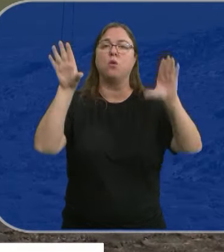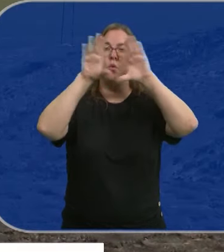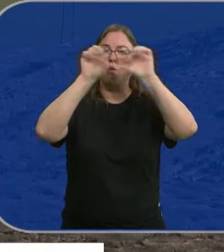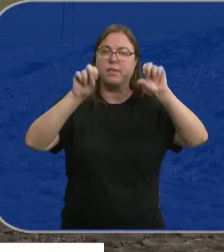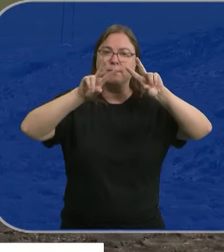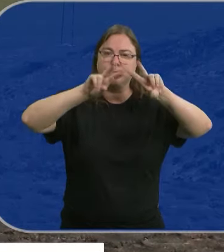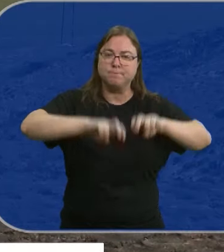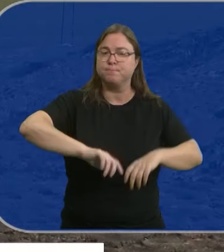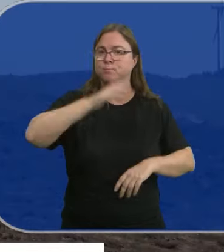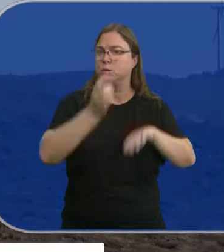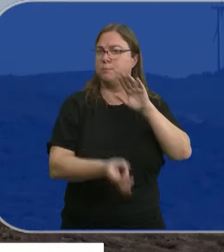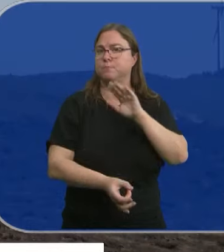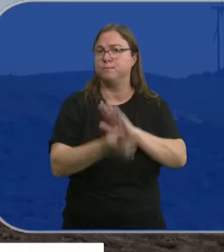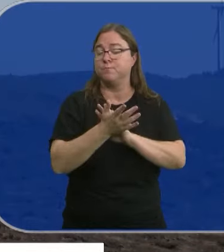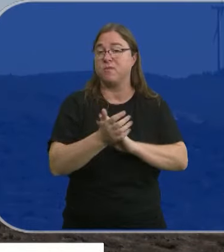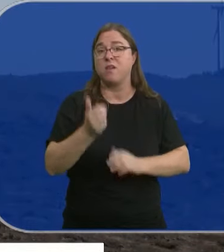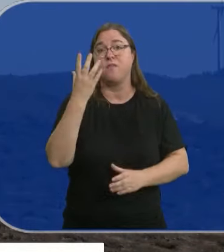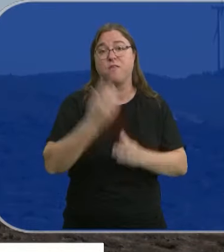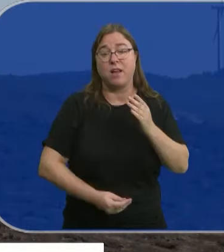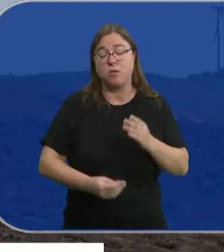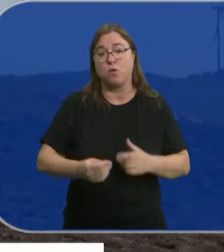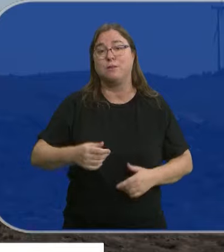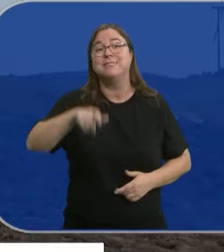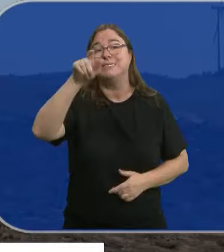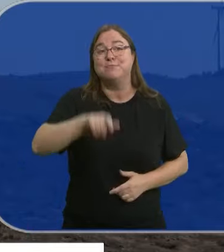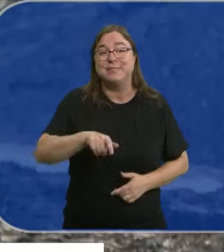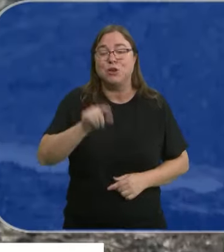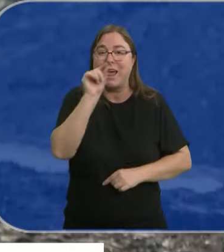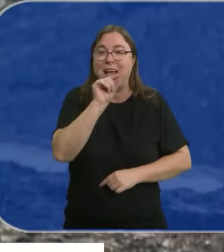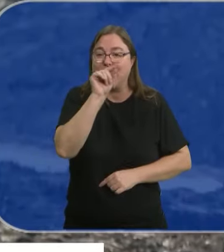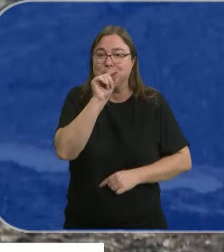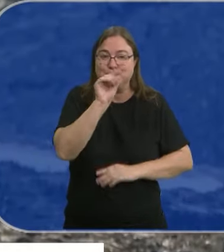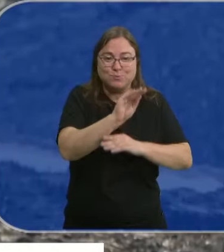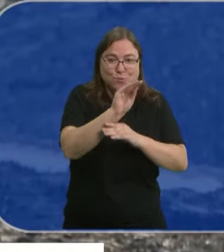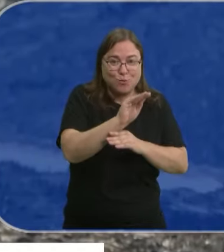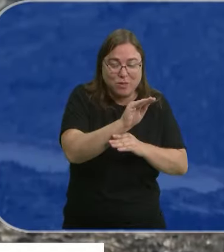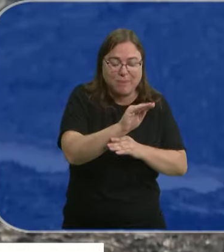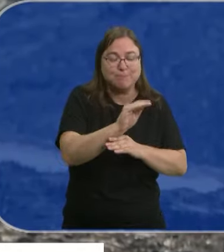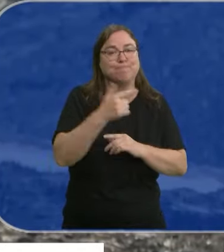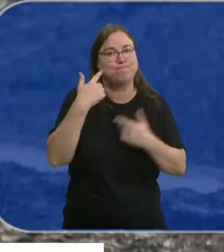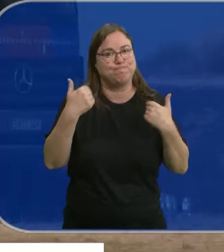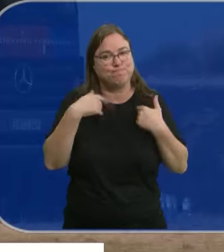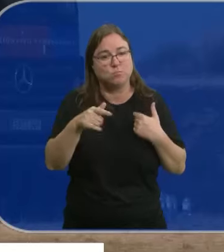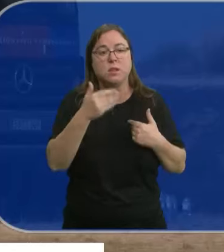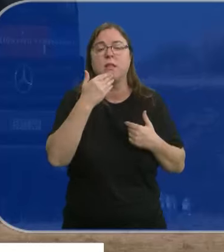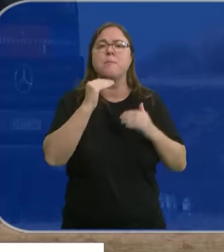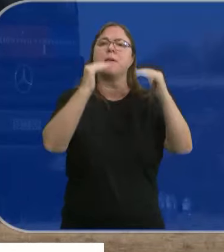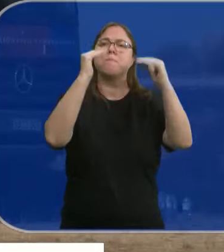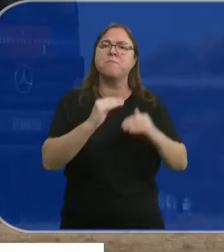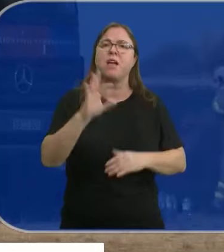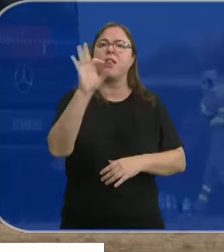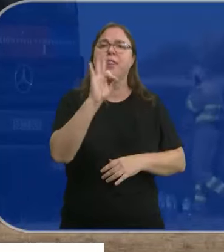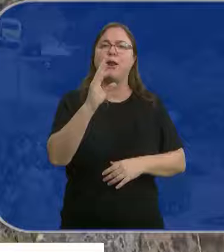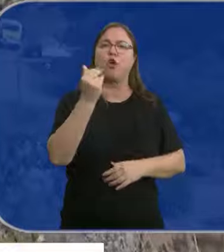Civil investiga si la causa que lo provocó fue una imprudencia por parte de un apicultor de la zona. También ha bajado a nivel 0 el incendio en Castromil, en Zamora,